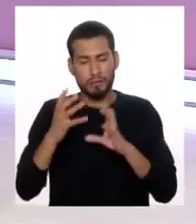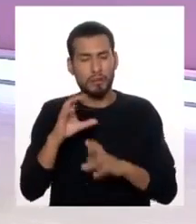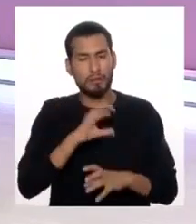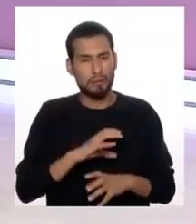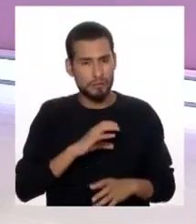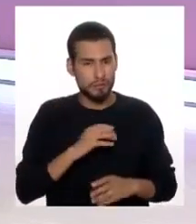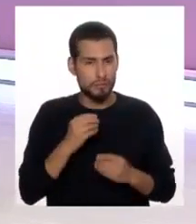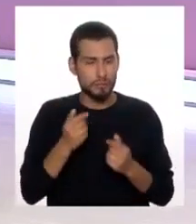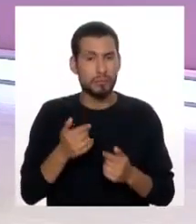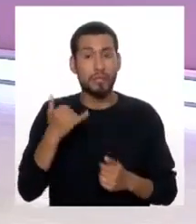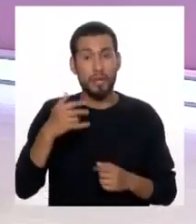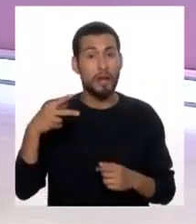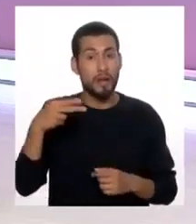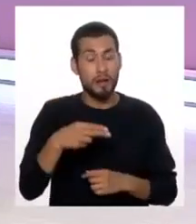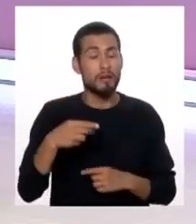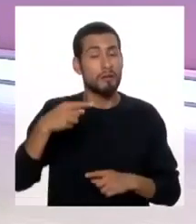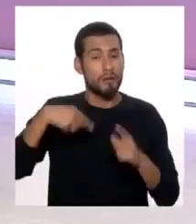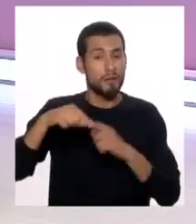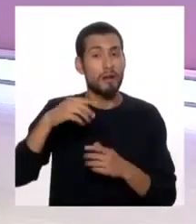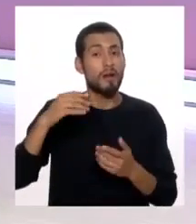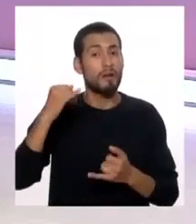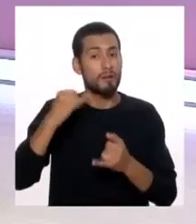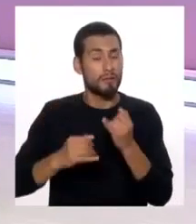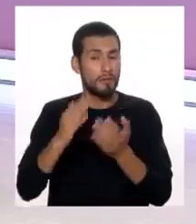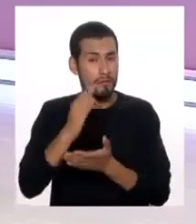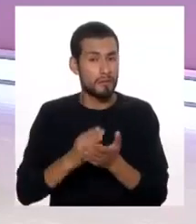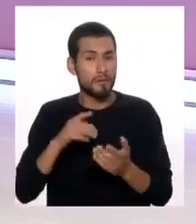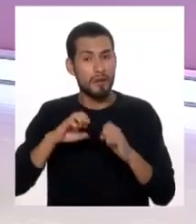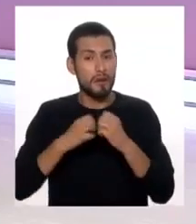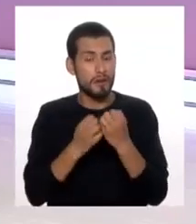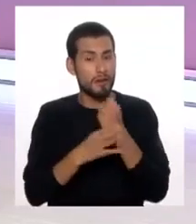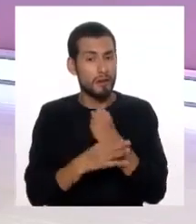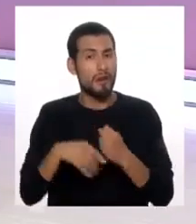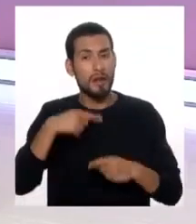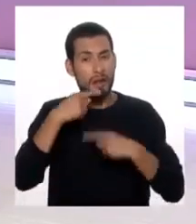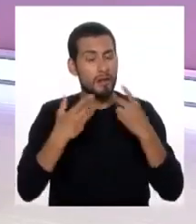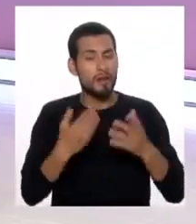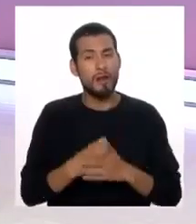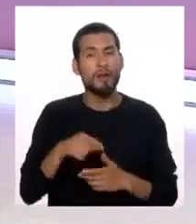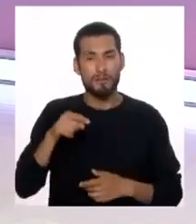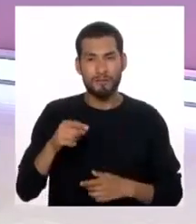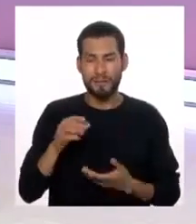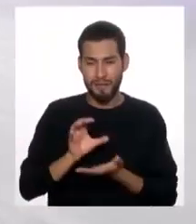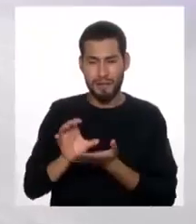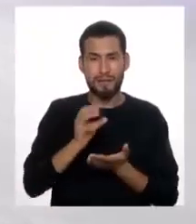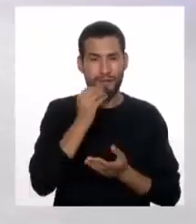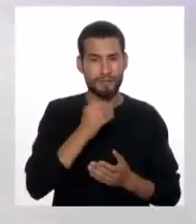alimentaria. Vamos a un corte, y ya volvemos con la parte final de Cuerpo Médico hablando de bulimia.